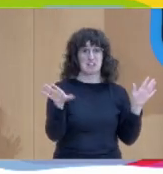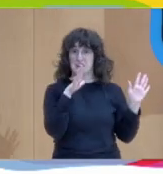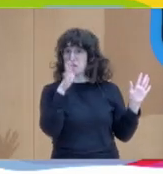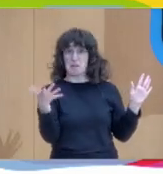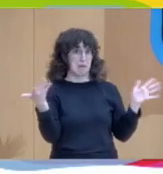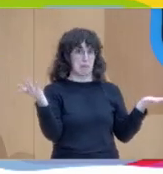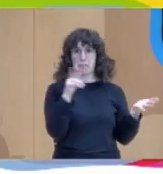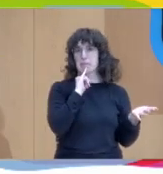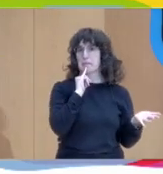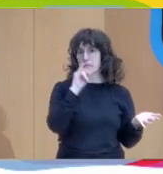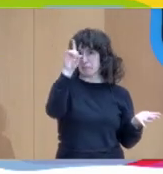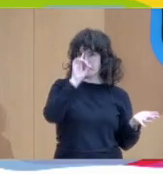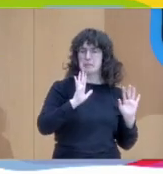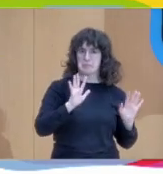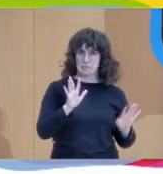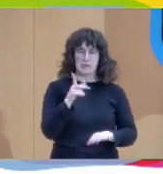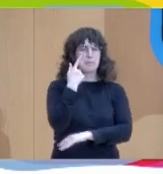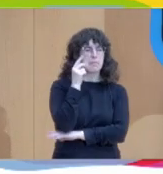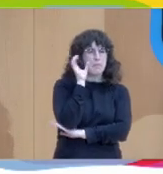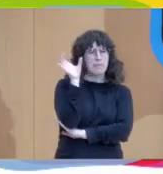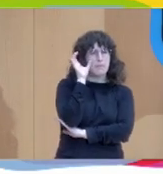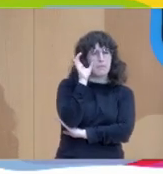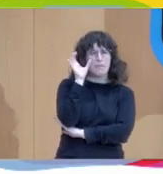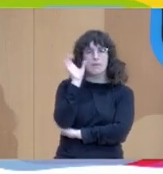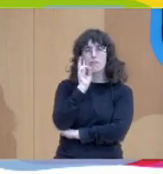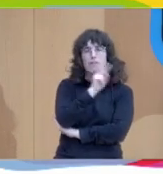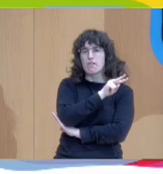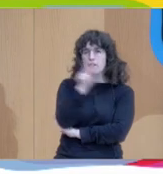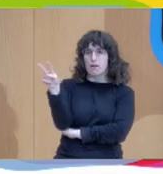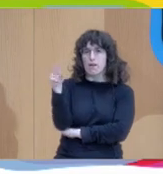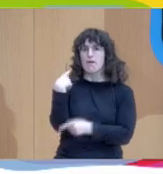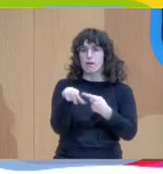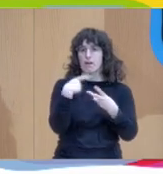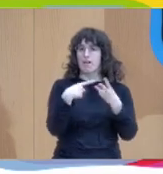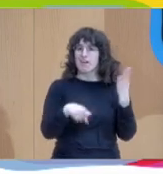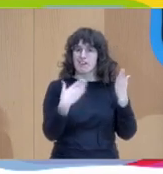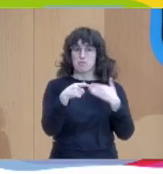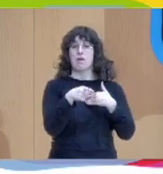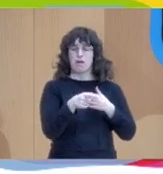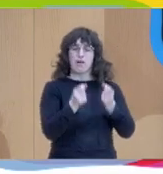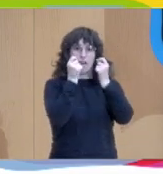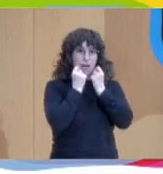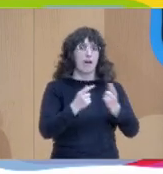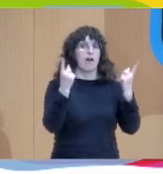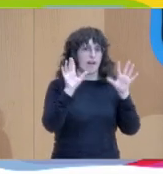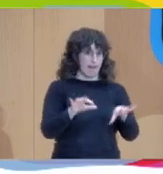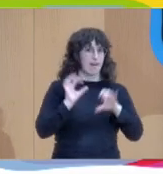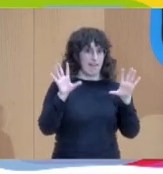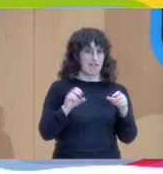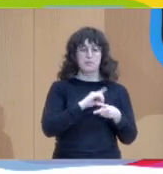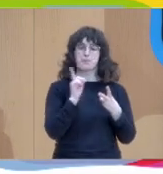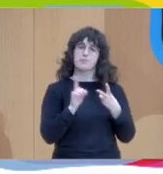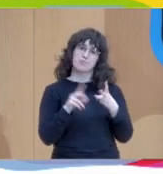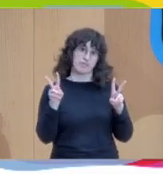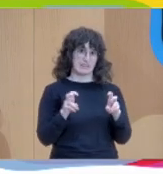seguido todos los elementos que participaban en el diálogo. Para mí, eso ha sido un gran aprendizaje. El segundo, que no partimos de